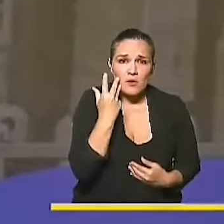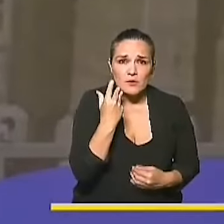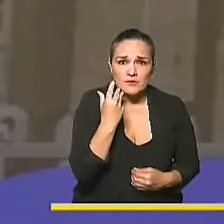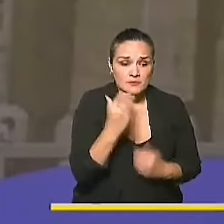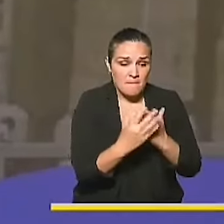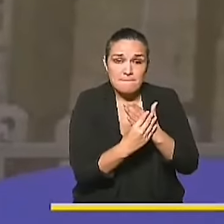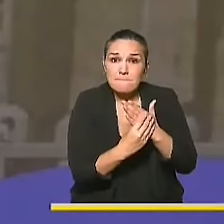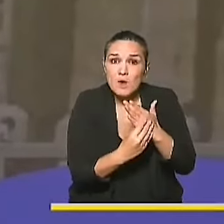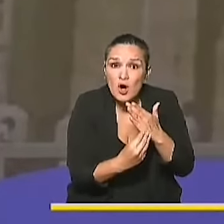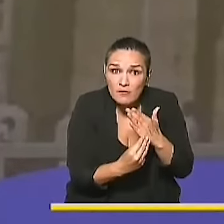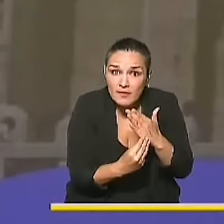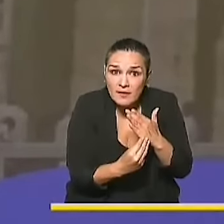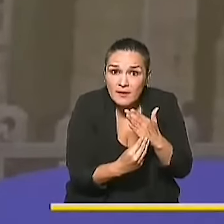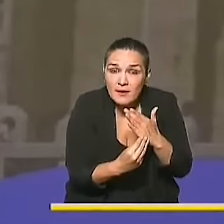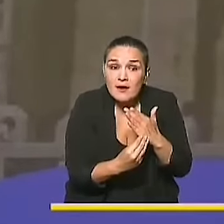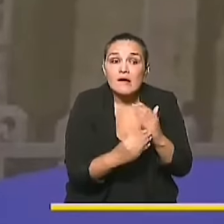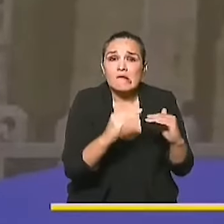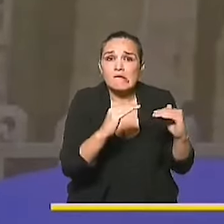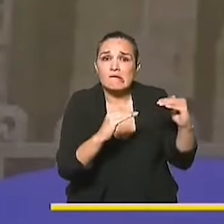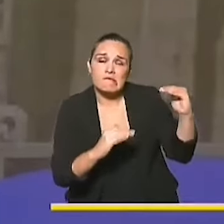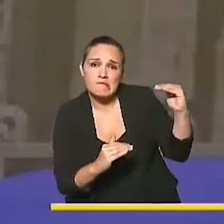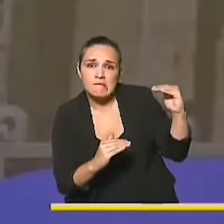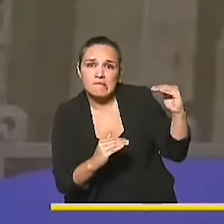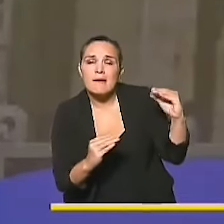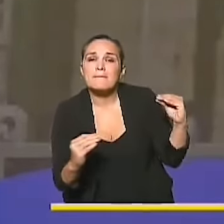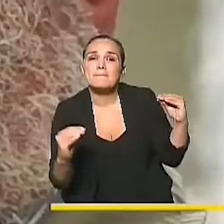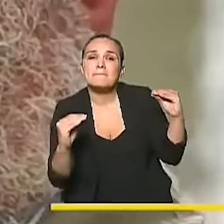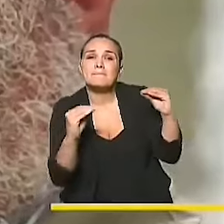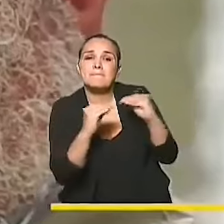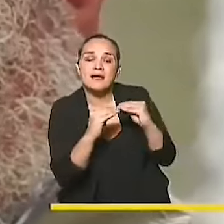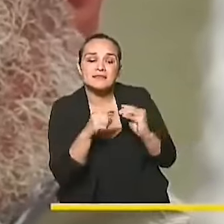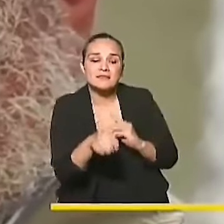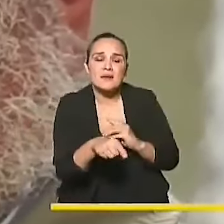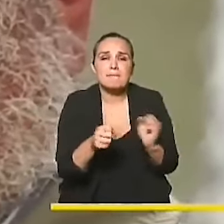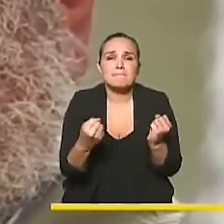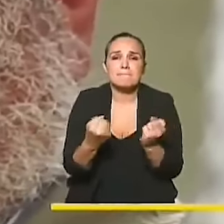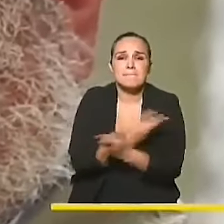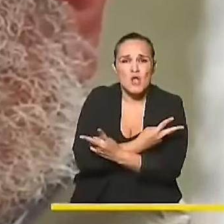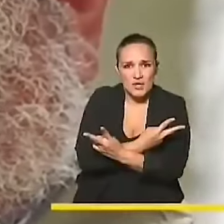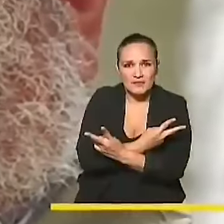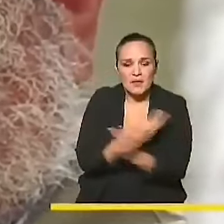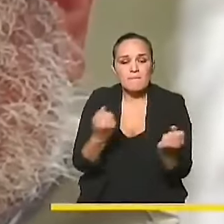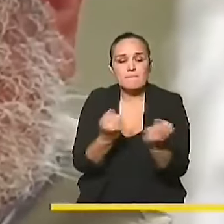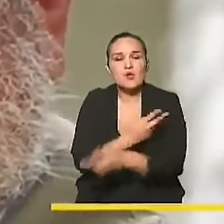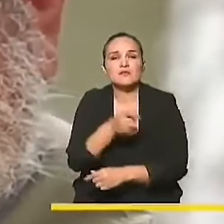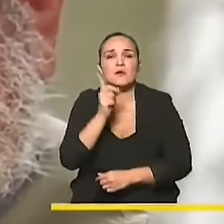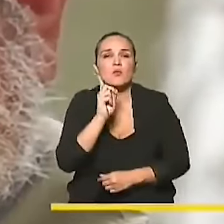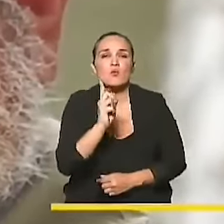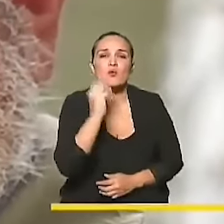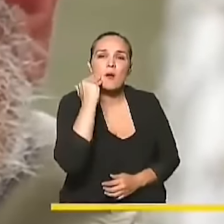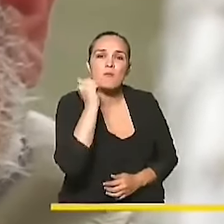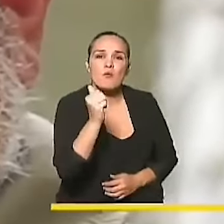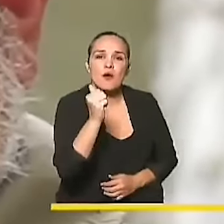en pobreza e inequidad, sino en violencias basadas en género.